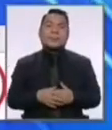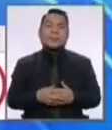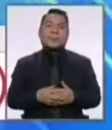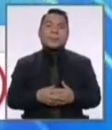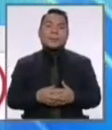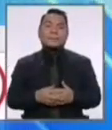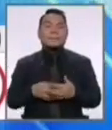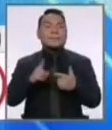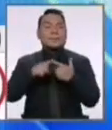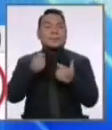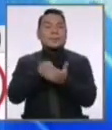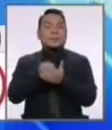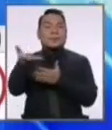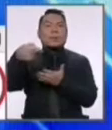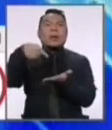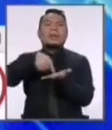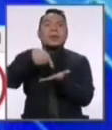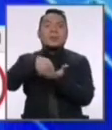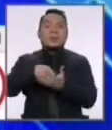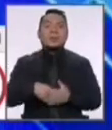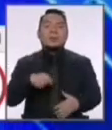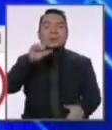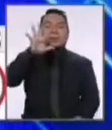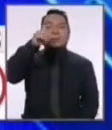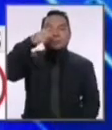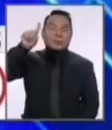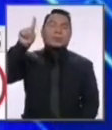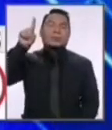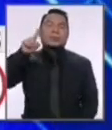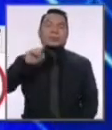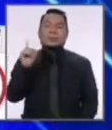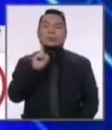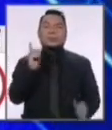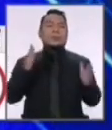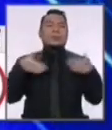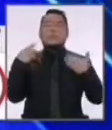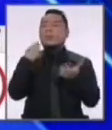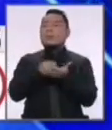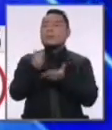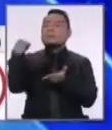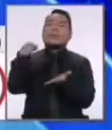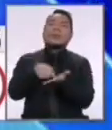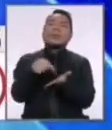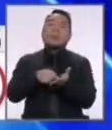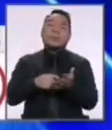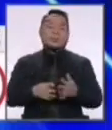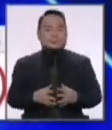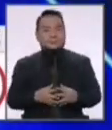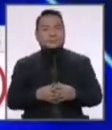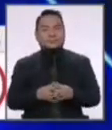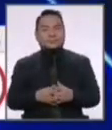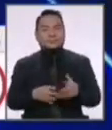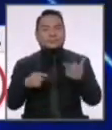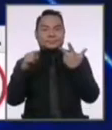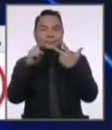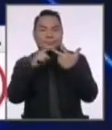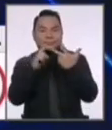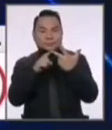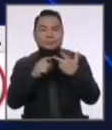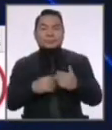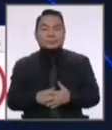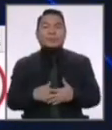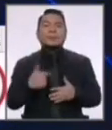Compra de deuda, para cinco millones que no pueden pagar sus deudas. Tercero,